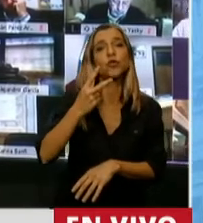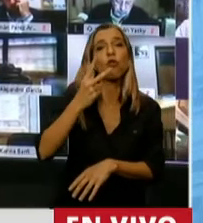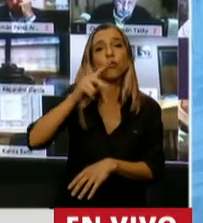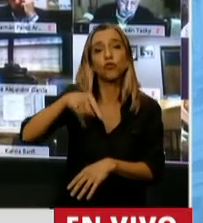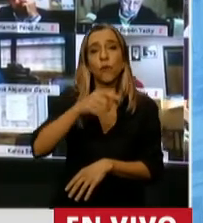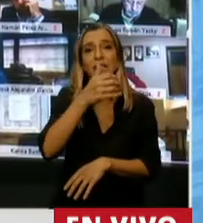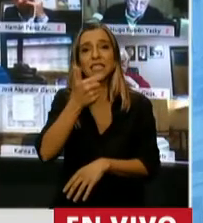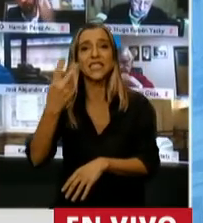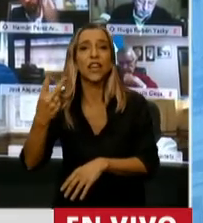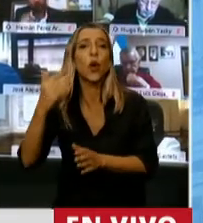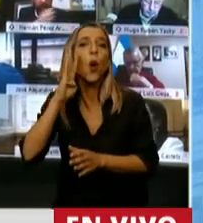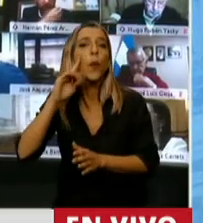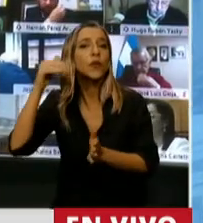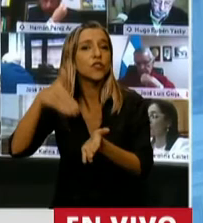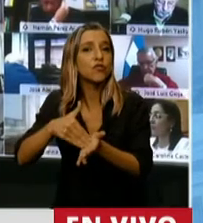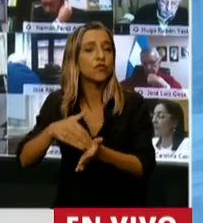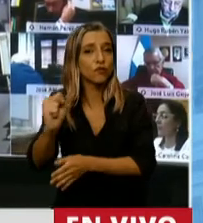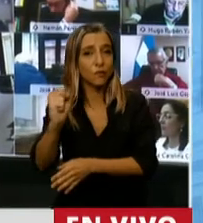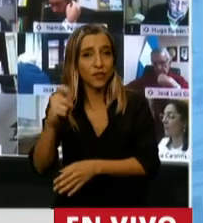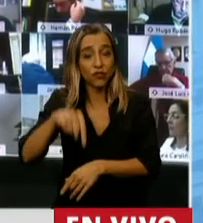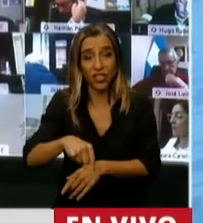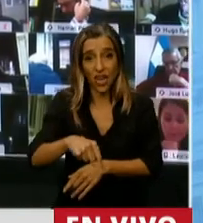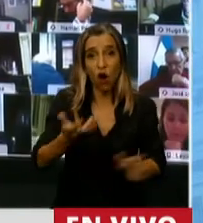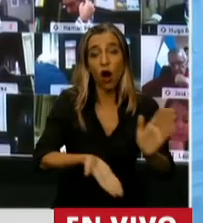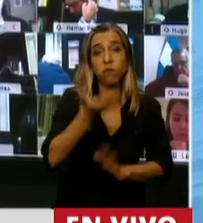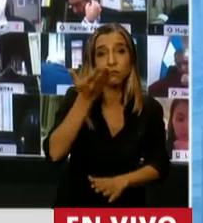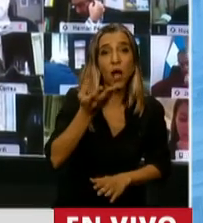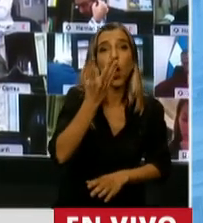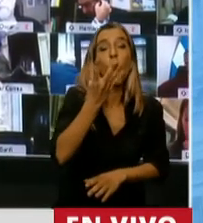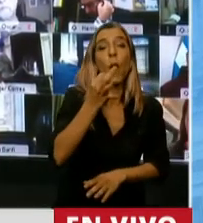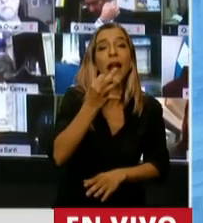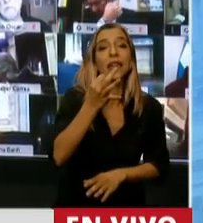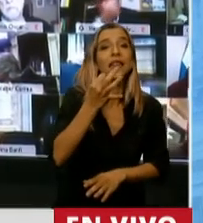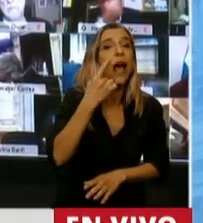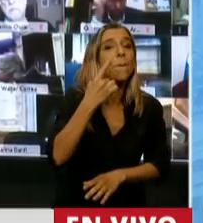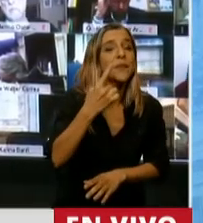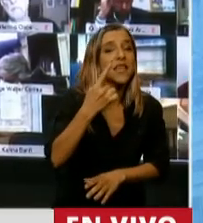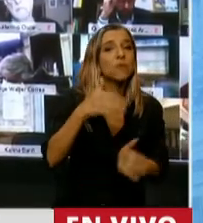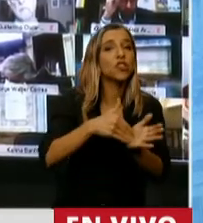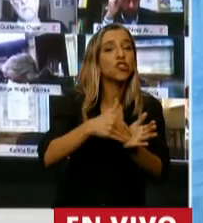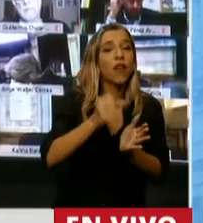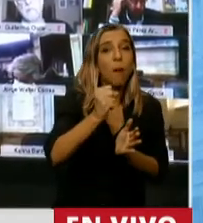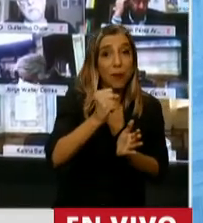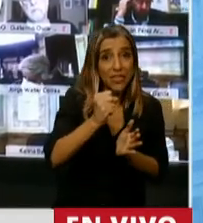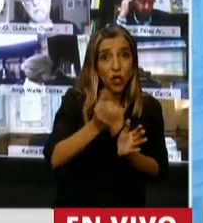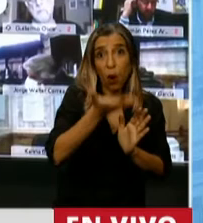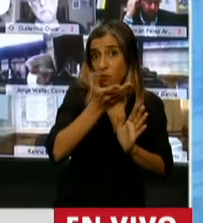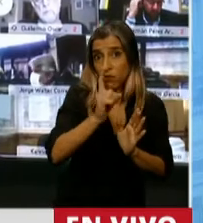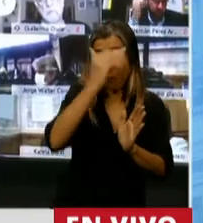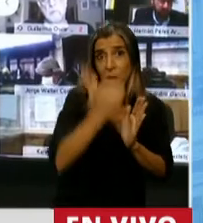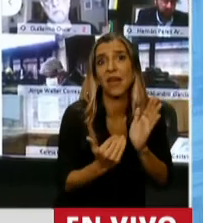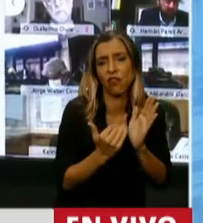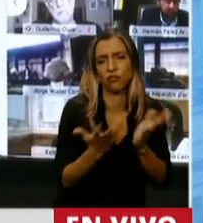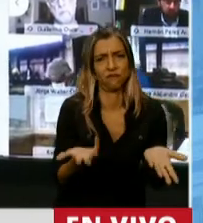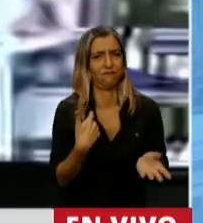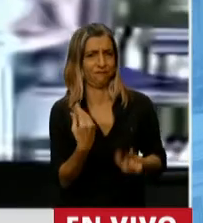pesos y ahora en este presupuesto tiene 40 mil millones de pesos menos. Con lo que está previsto no llega